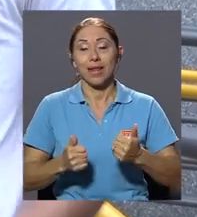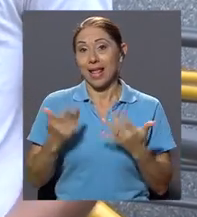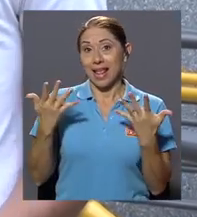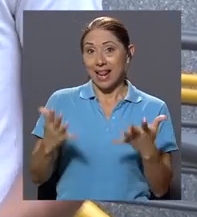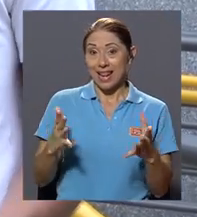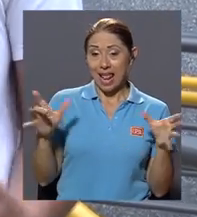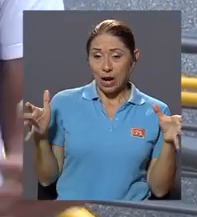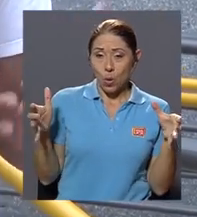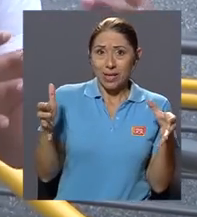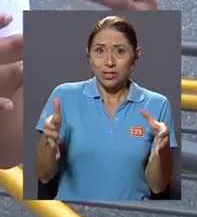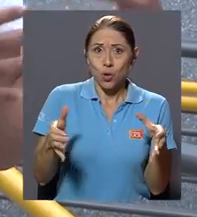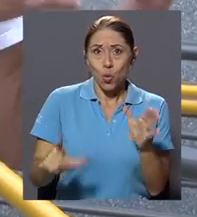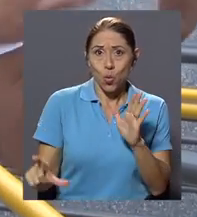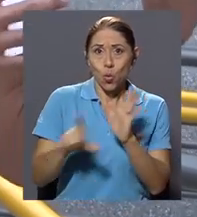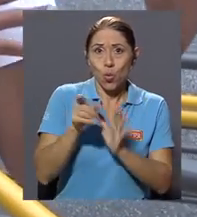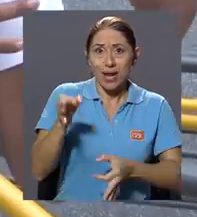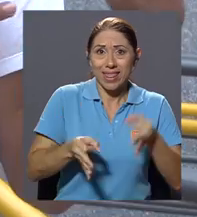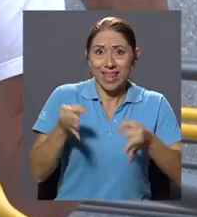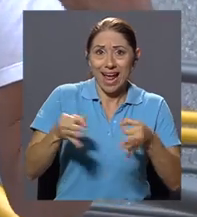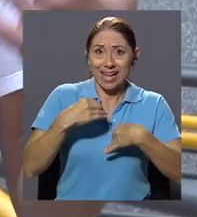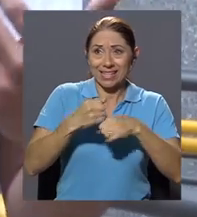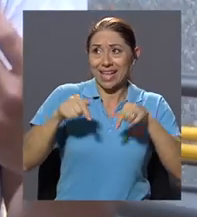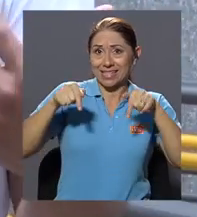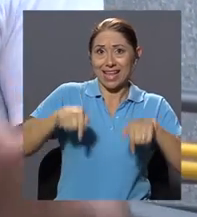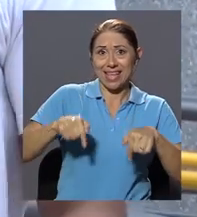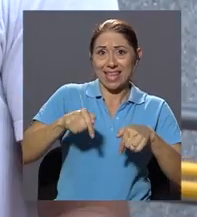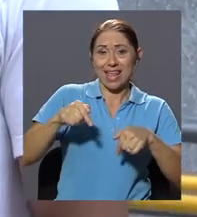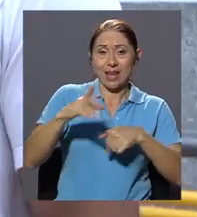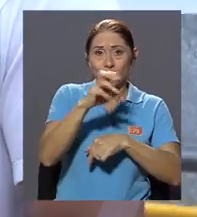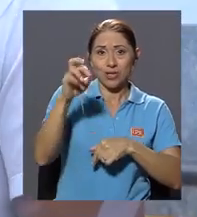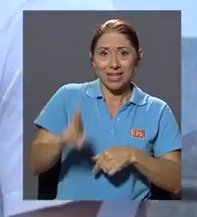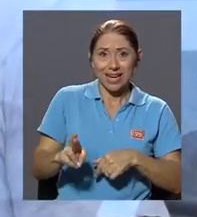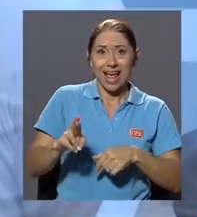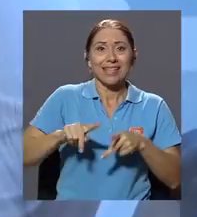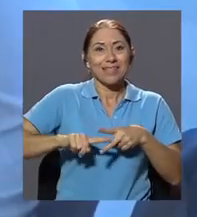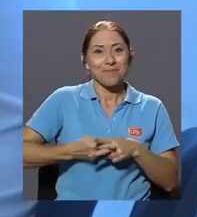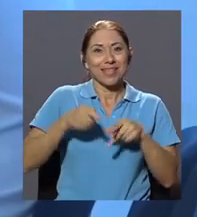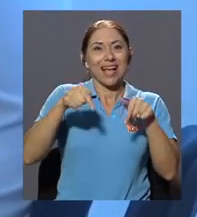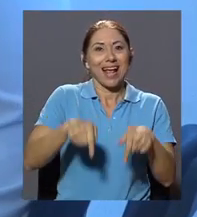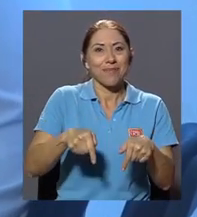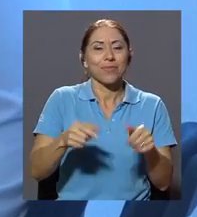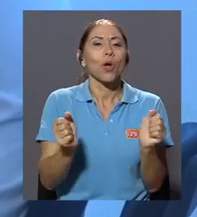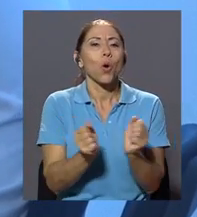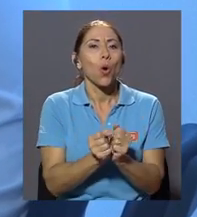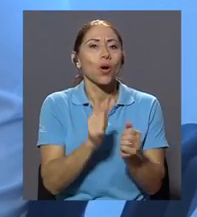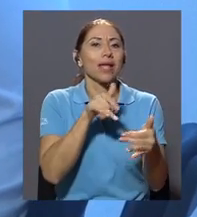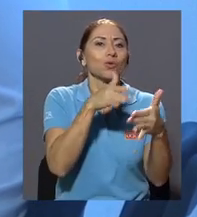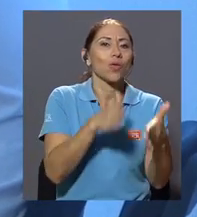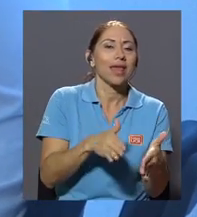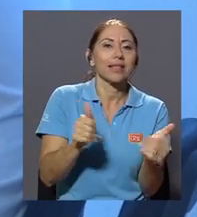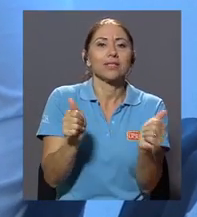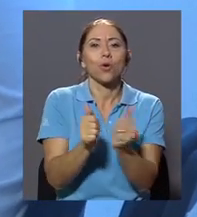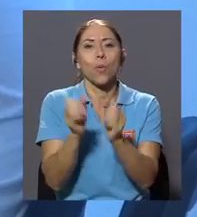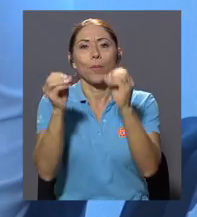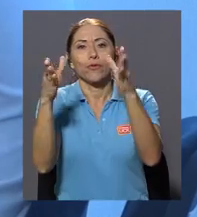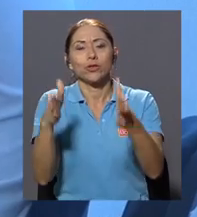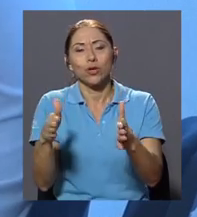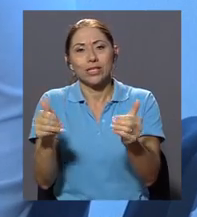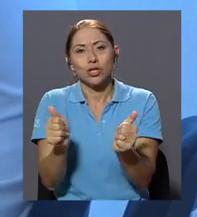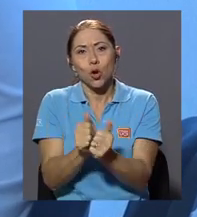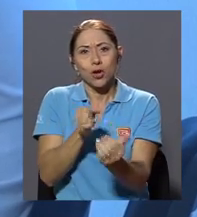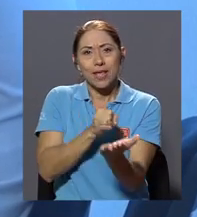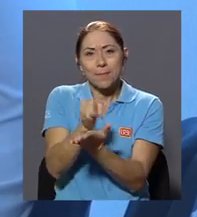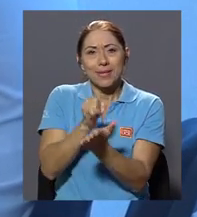se hace en el país se comienza acá, en la Biblioteca de Derecho, con muchos de los estudiantes, muchos de los profesores, muchos investigadores que tenemos acá.